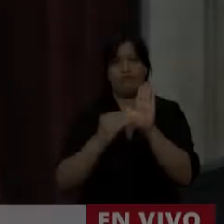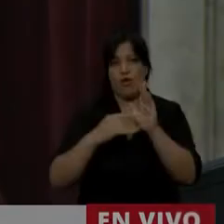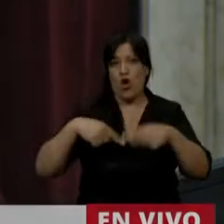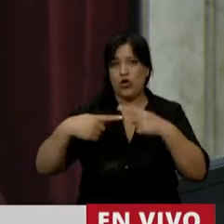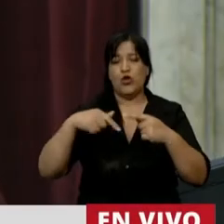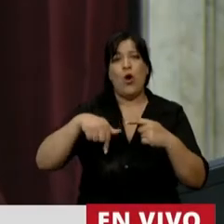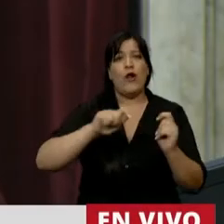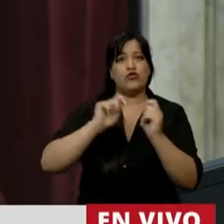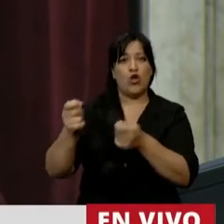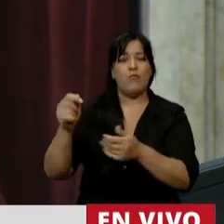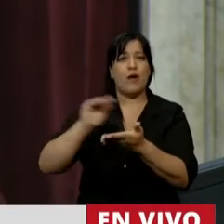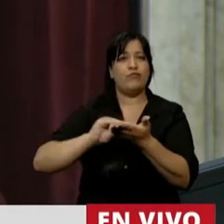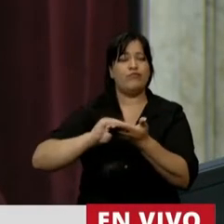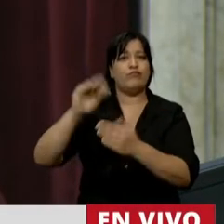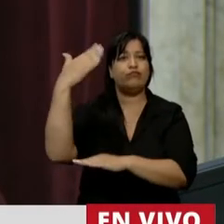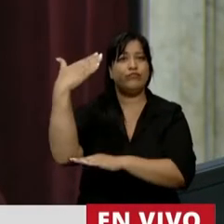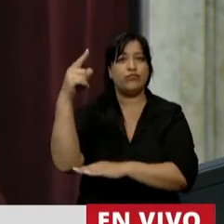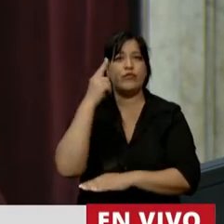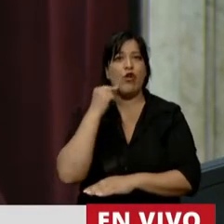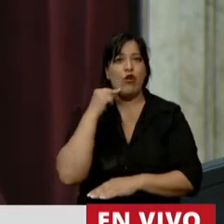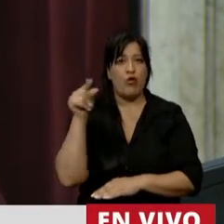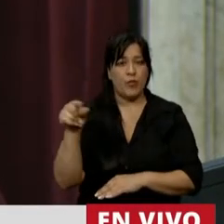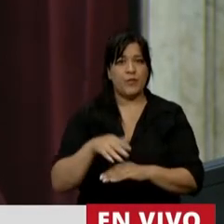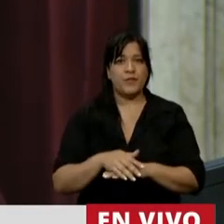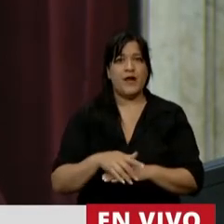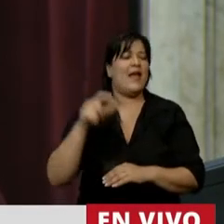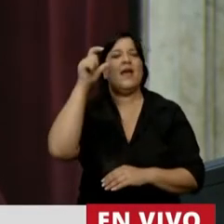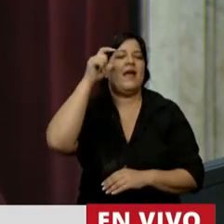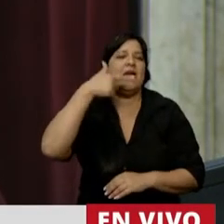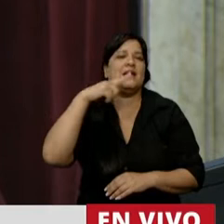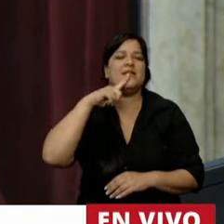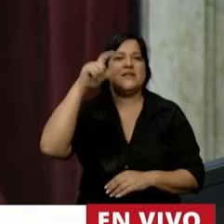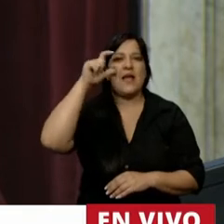Le damos la palabra al diputado Enrique Esteves.